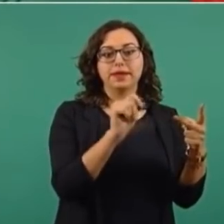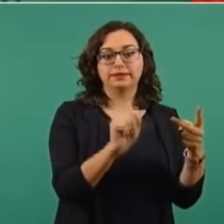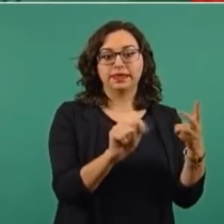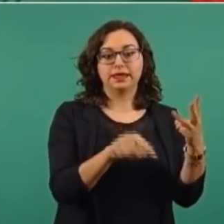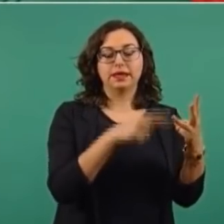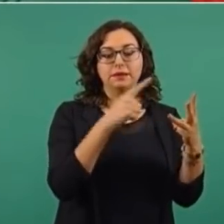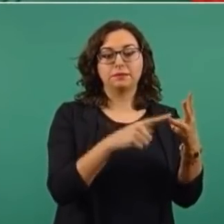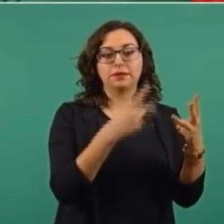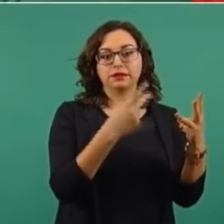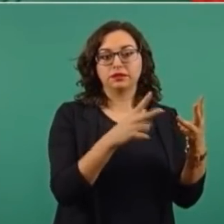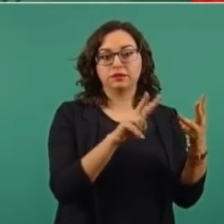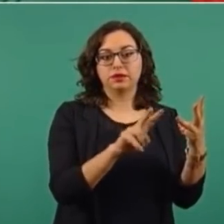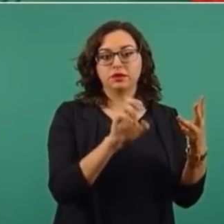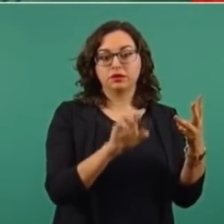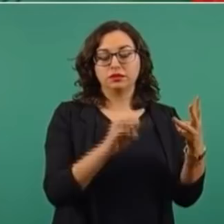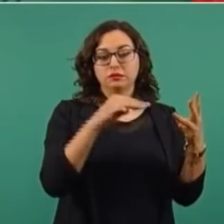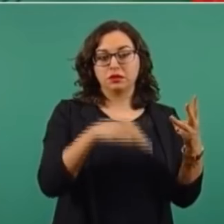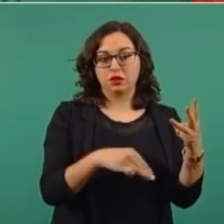no toda,